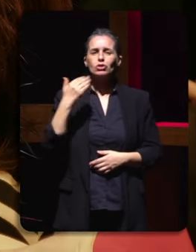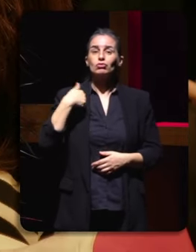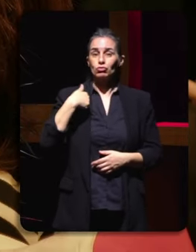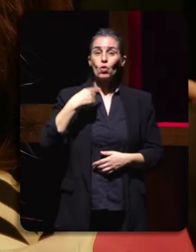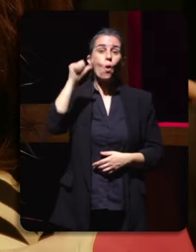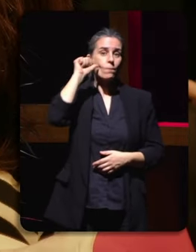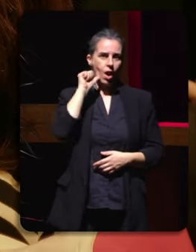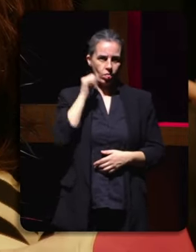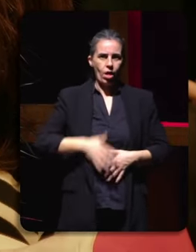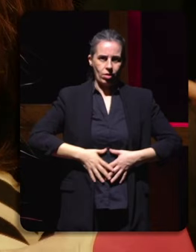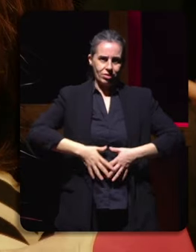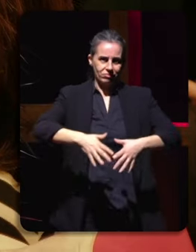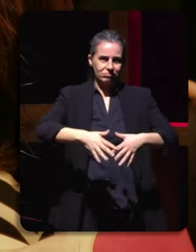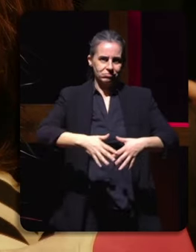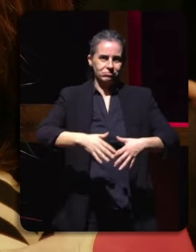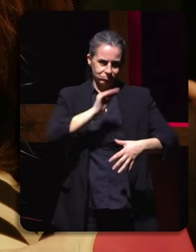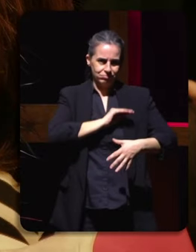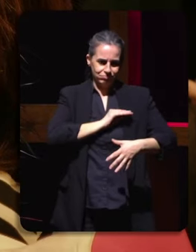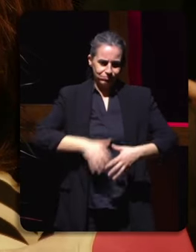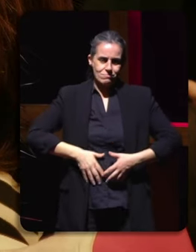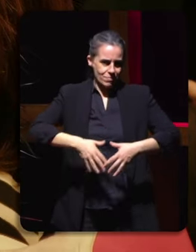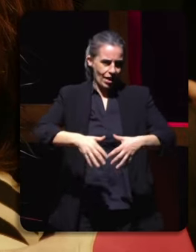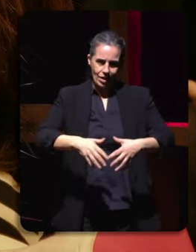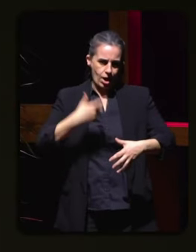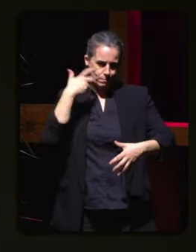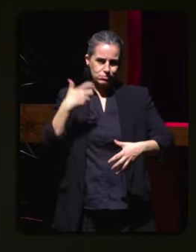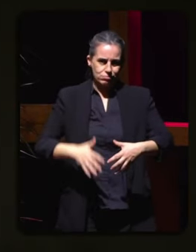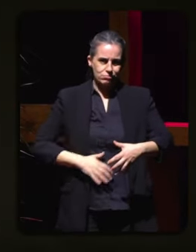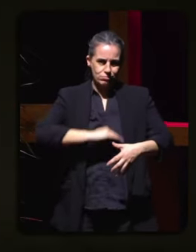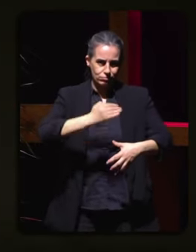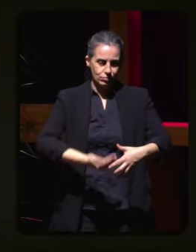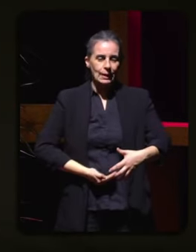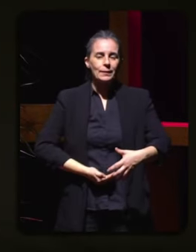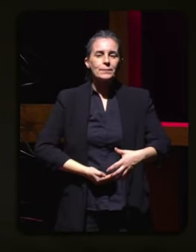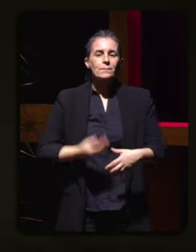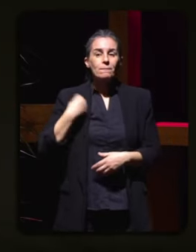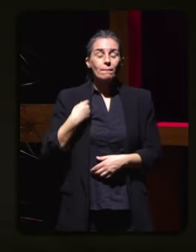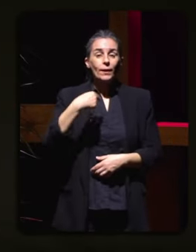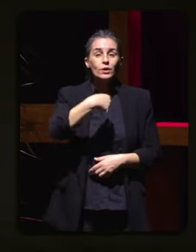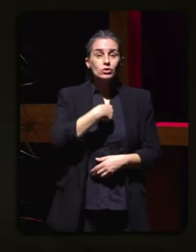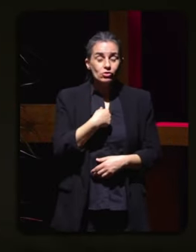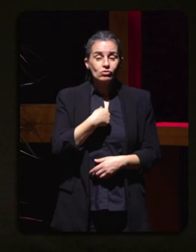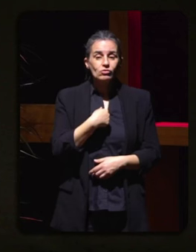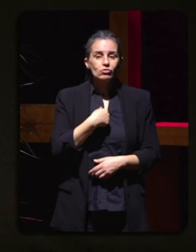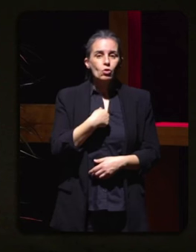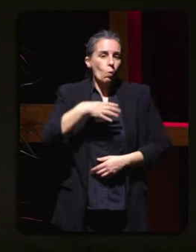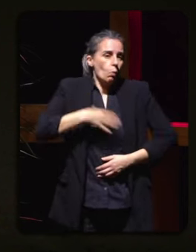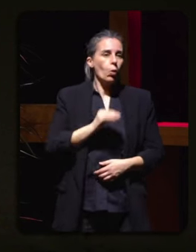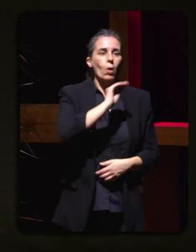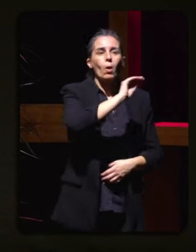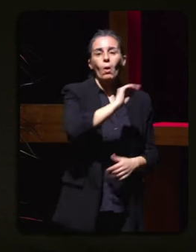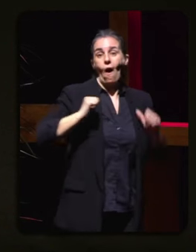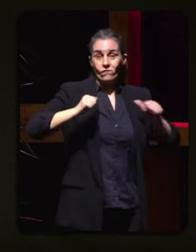moi embarazada evidentemente embarazada cunha barriga grande eu a fraga podíalle preguntar o que me dera a gana